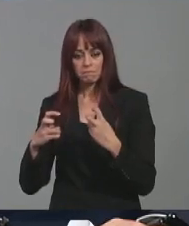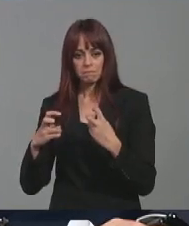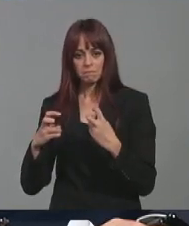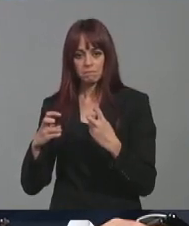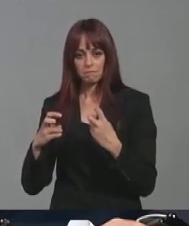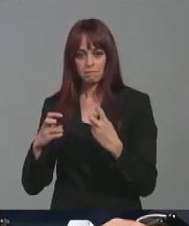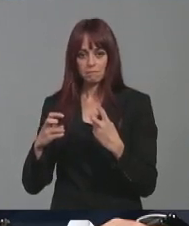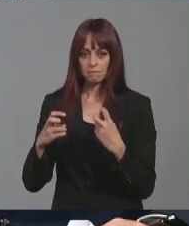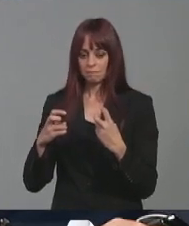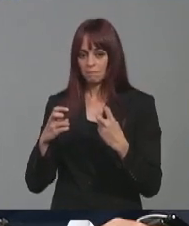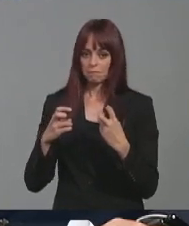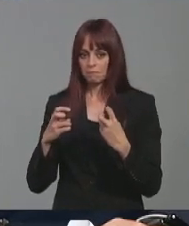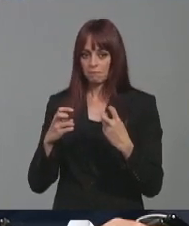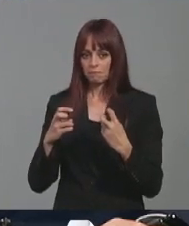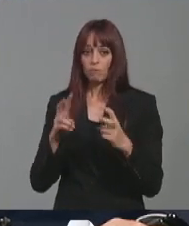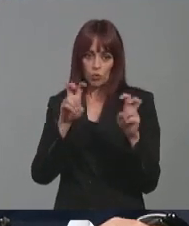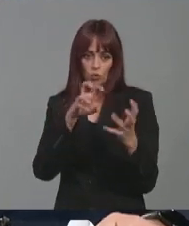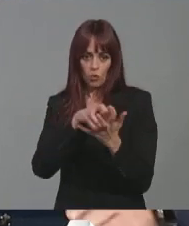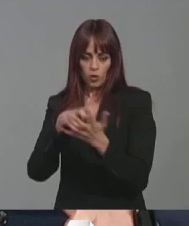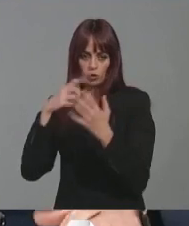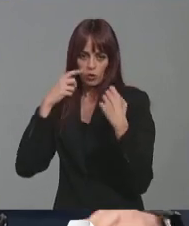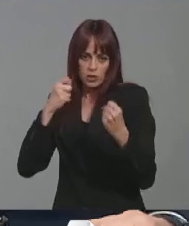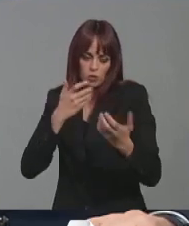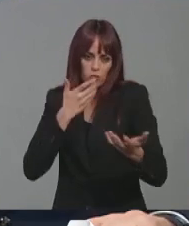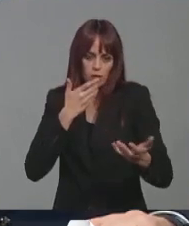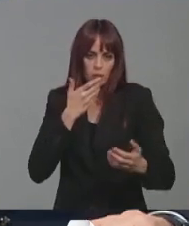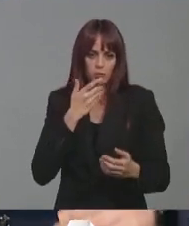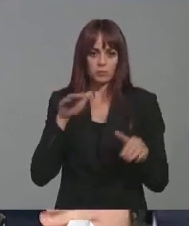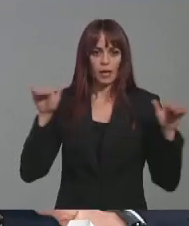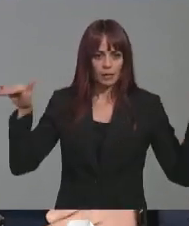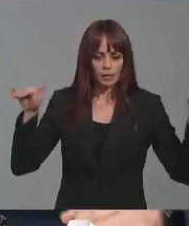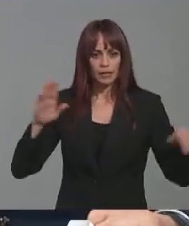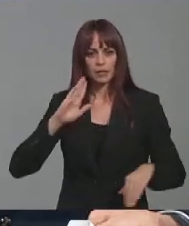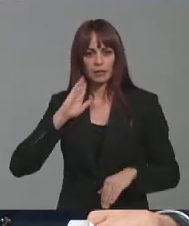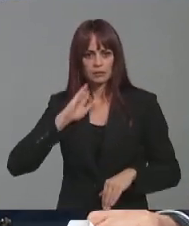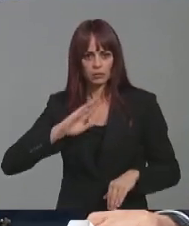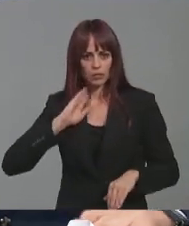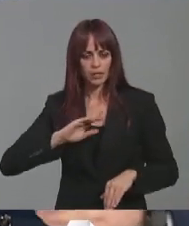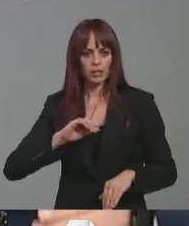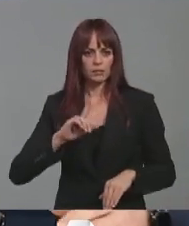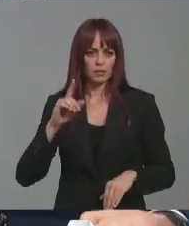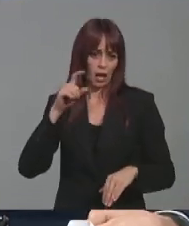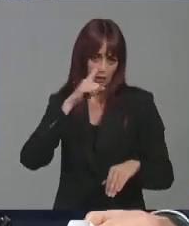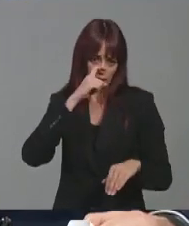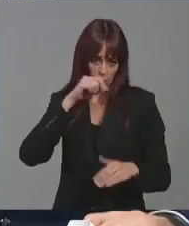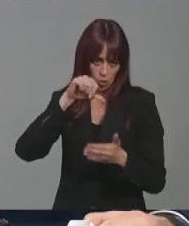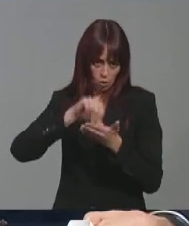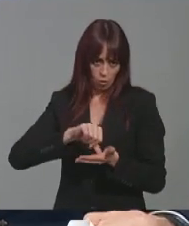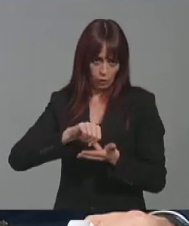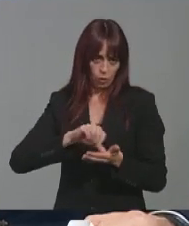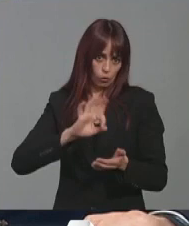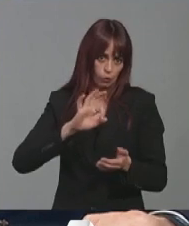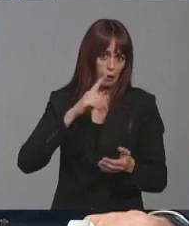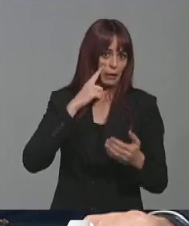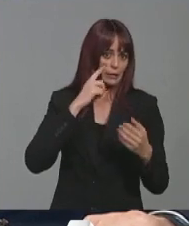incluso pues nuevos centros de salud como tenemos en Alcantarilla Sangonera, Alcantarilla Casco o por ejemplo los centros de